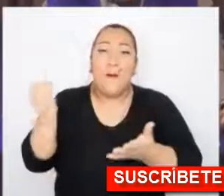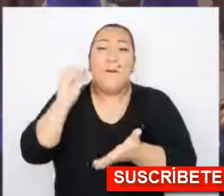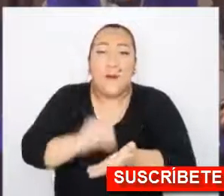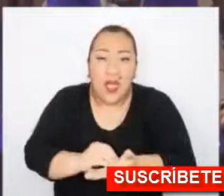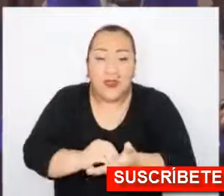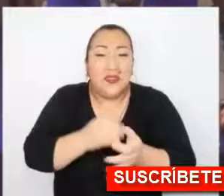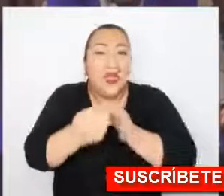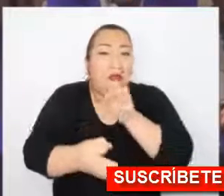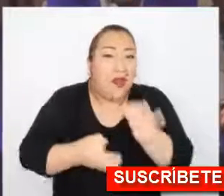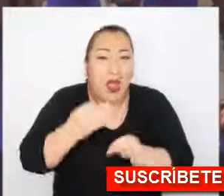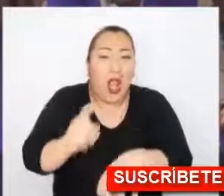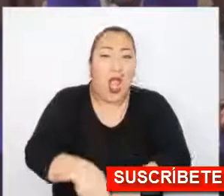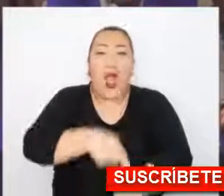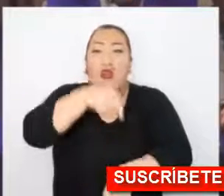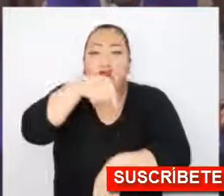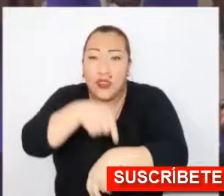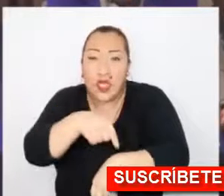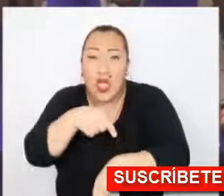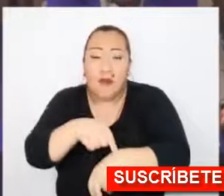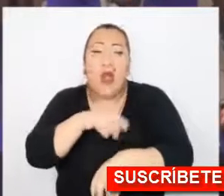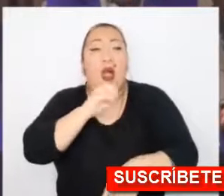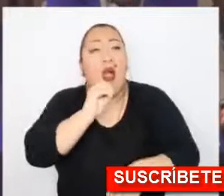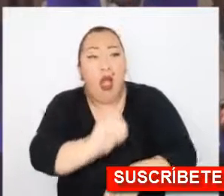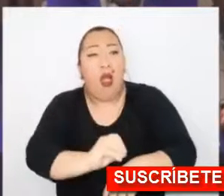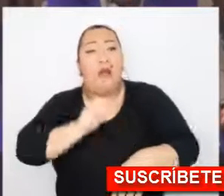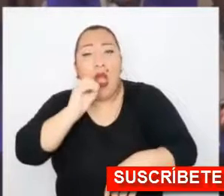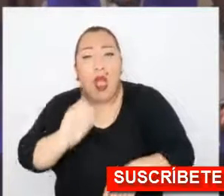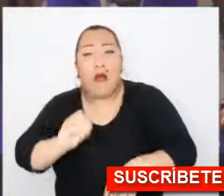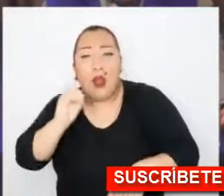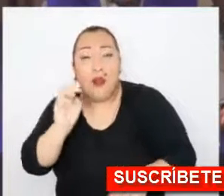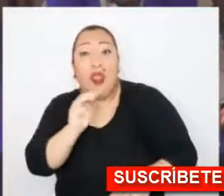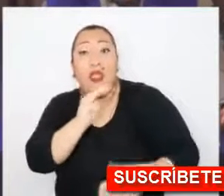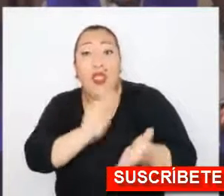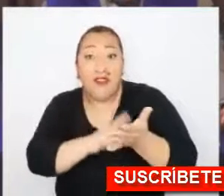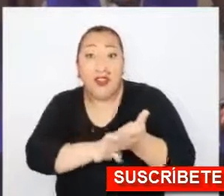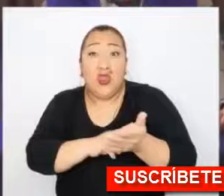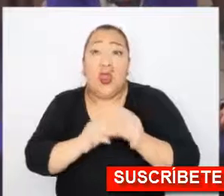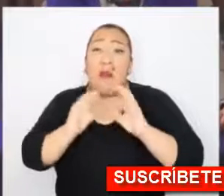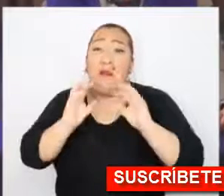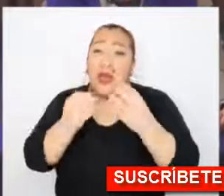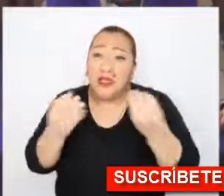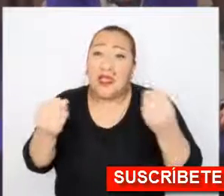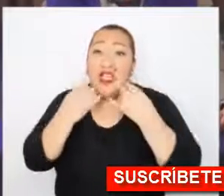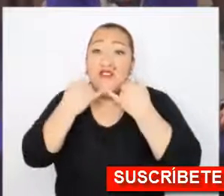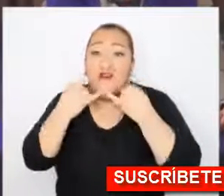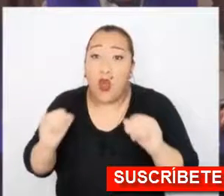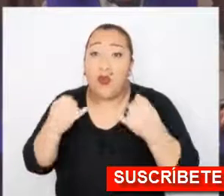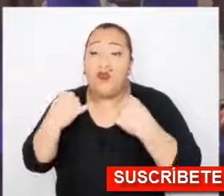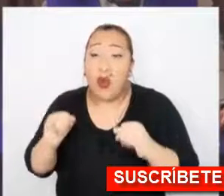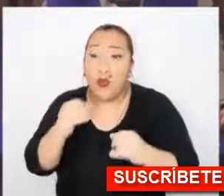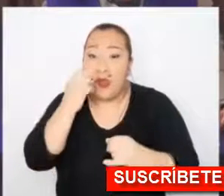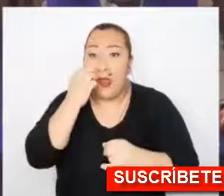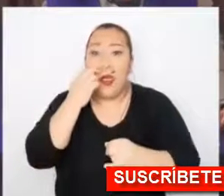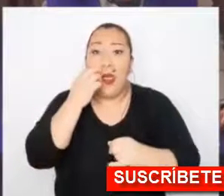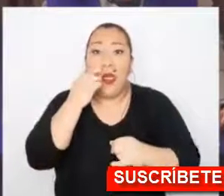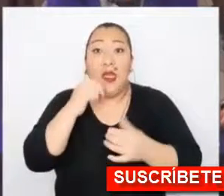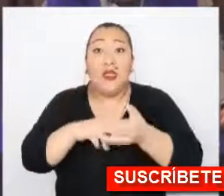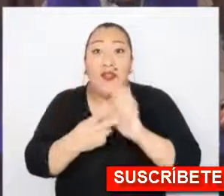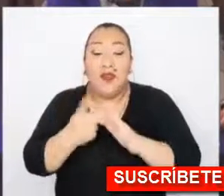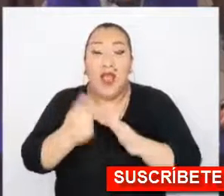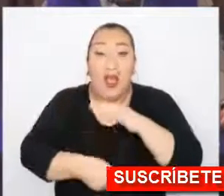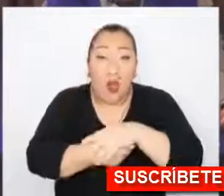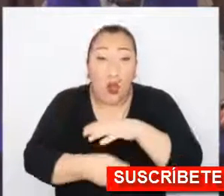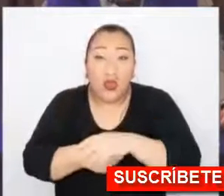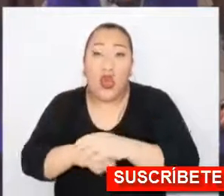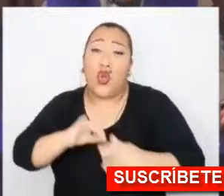sino como ya lo ha dicho a lo largo de muchos años la Defensoría del Pueblo, no en uno, sino en diversos informes, la corrupción